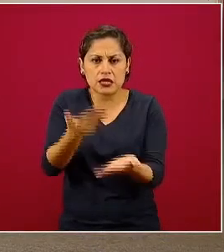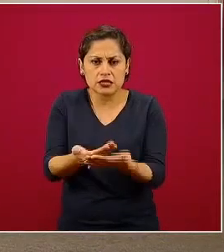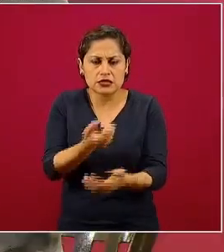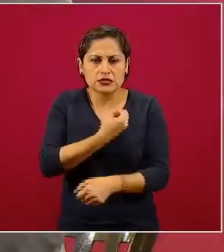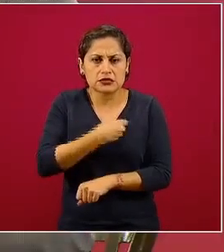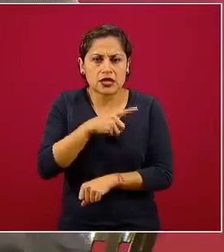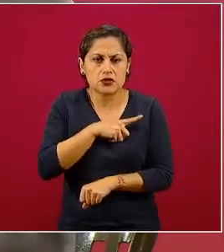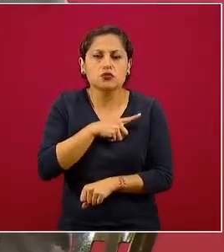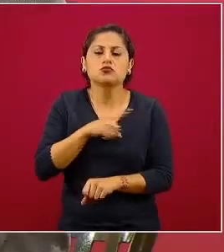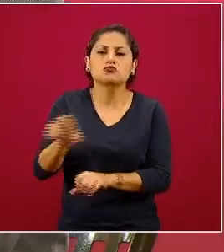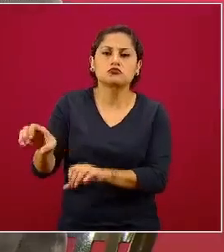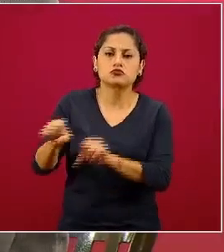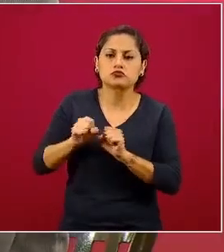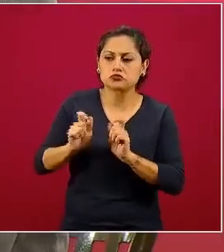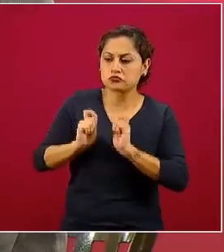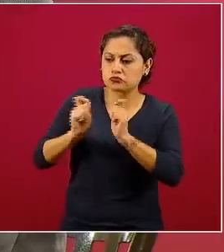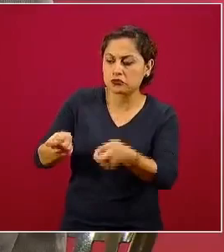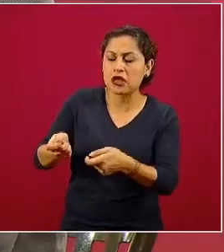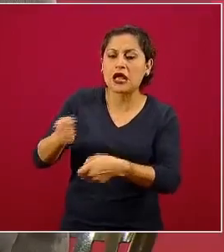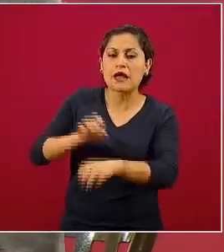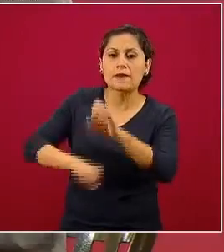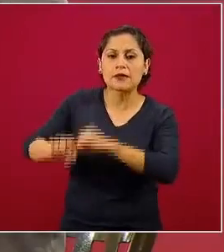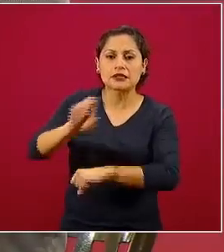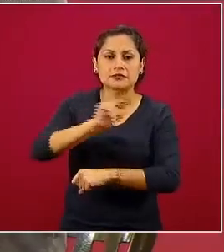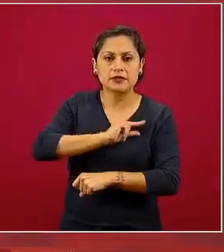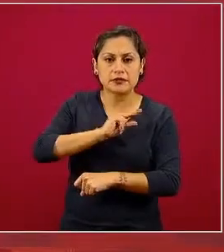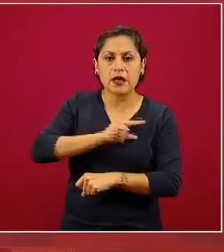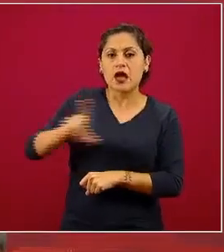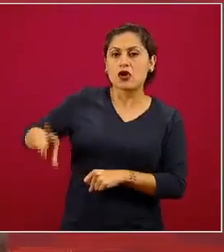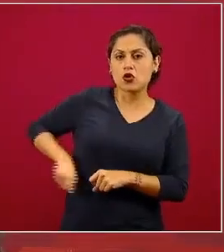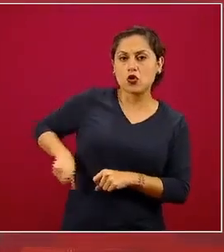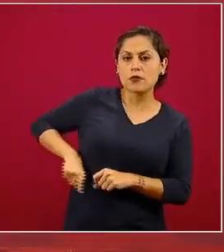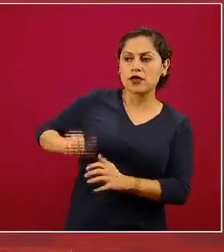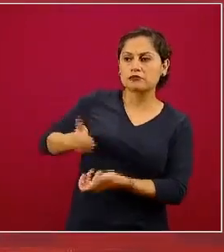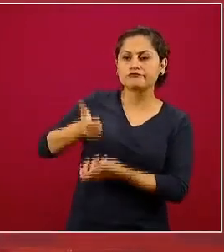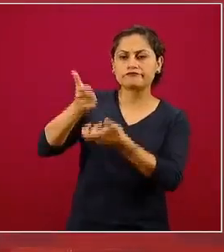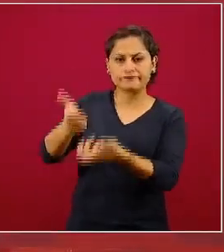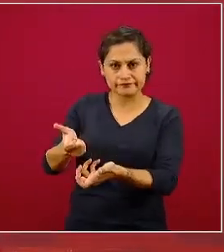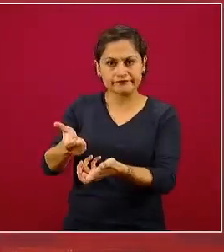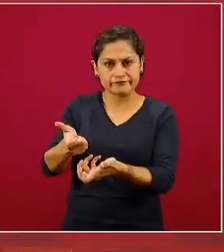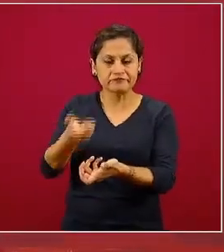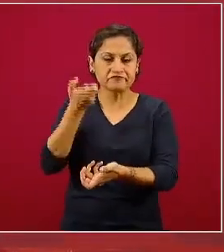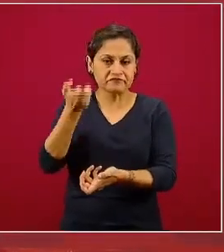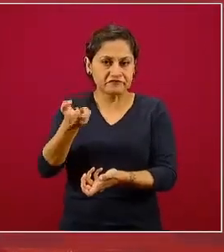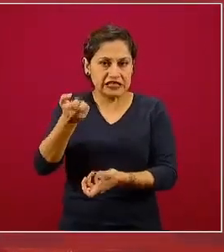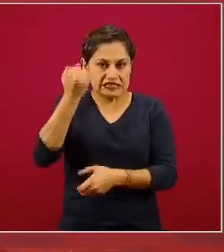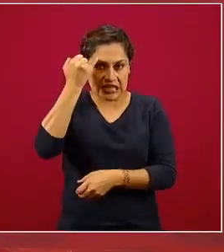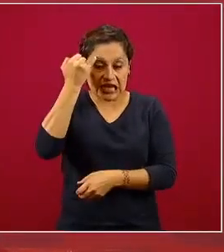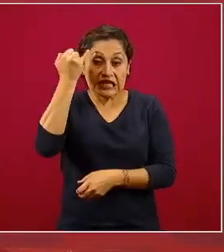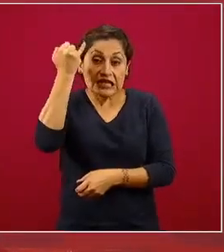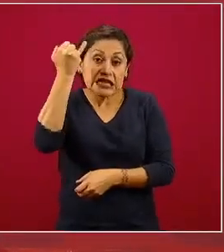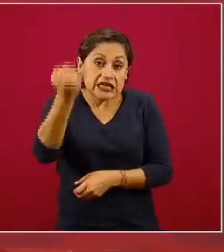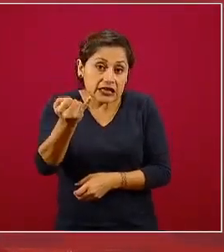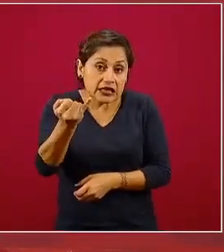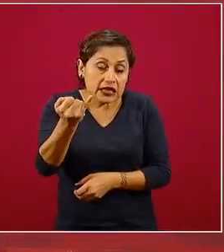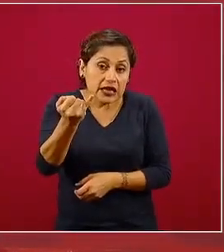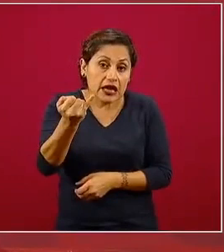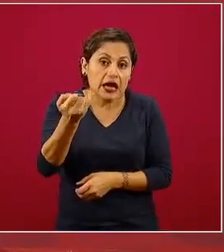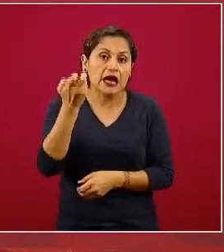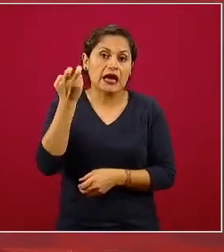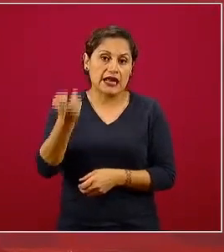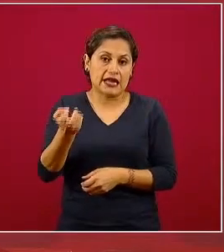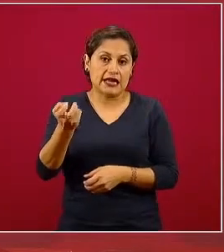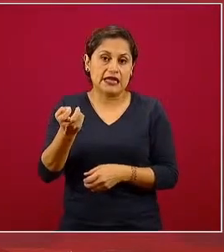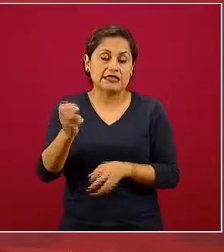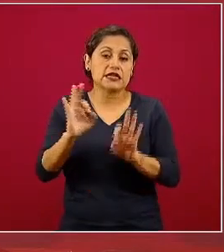y el financiamiento por parte del gobierno estructuralmente, ideológicamente incluso podríamos decir ese fue